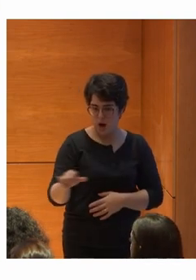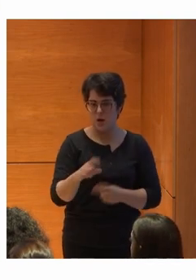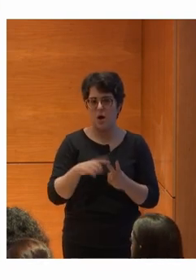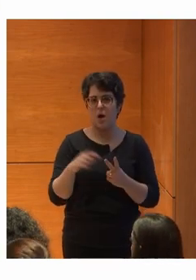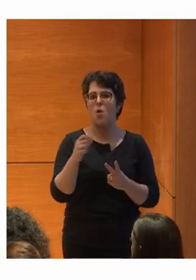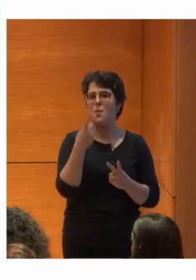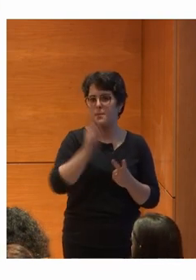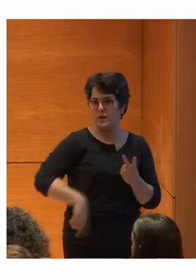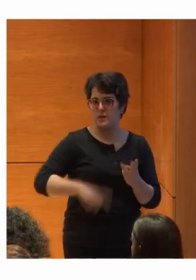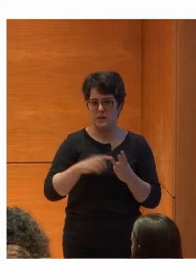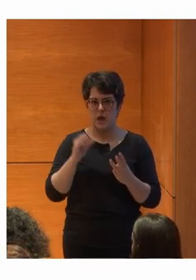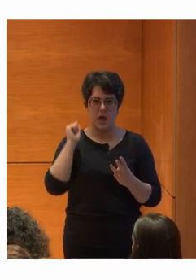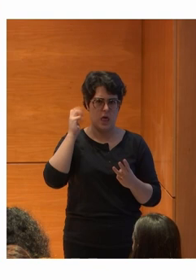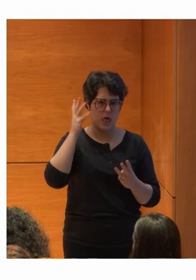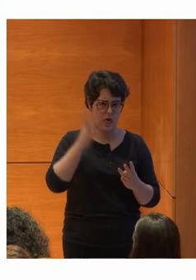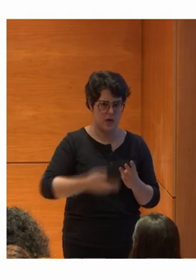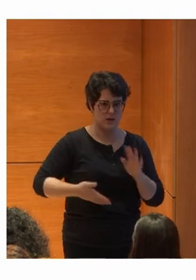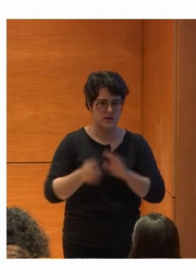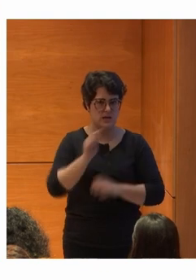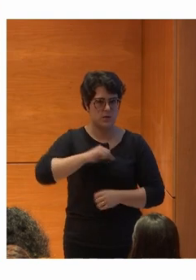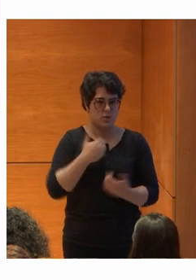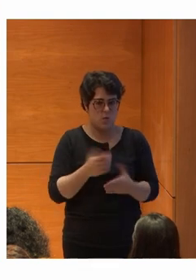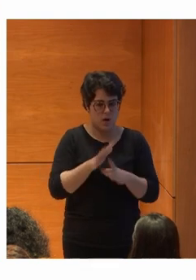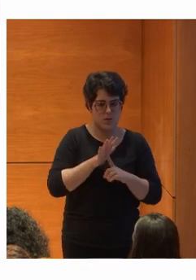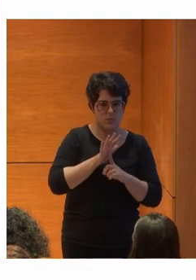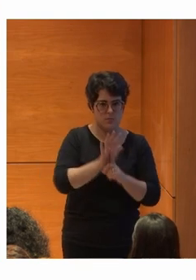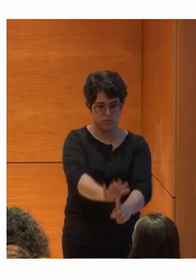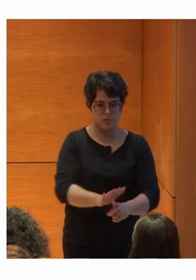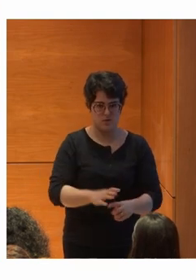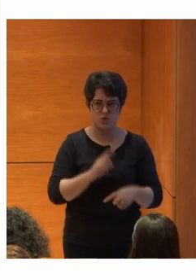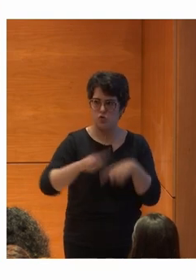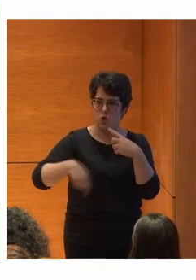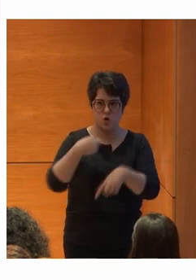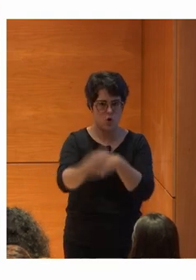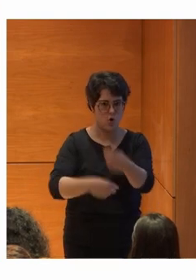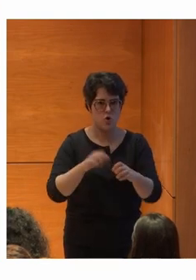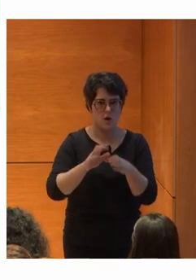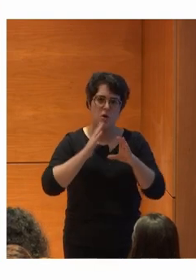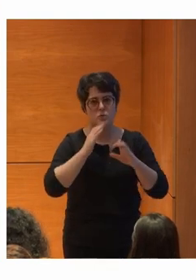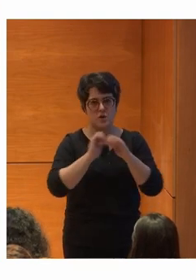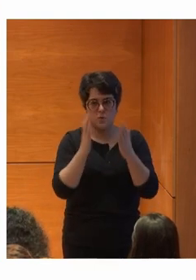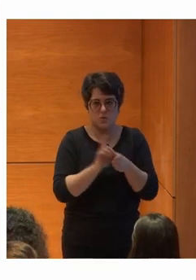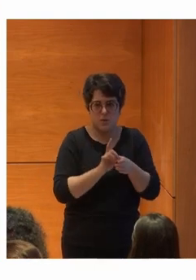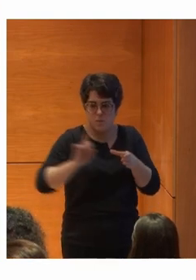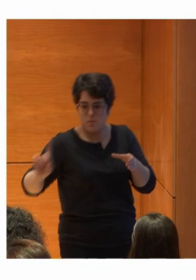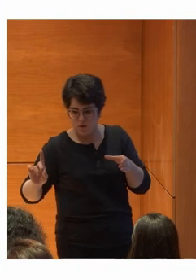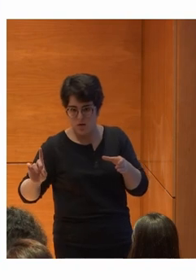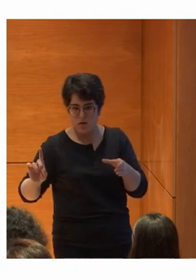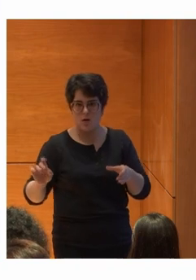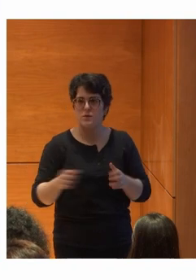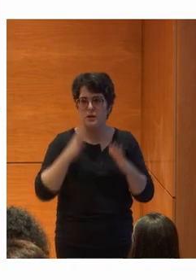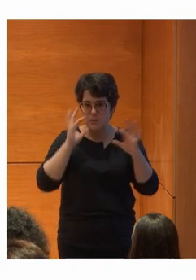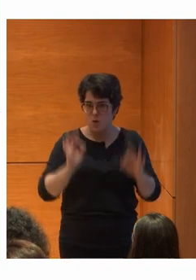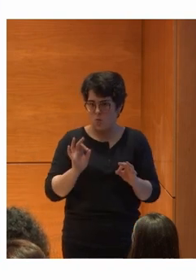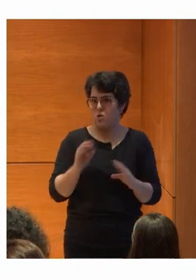años Nos sentiríamos Completamente excluidos Estaríamos fuera del mundo Del día a día Bueno Seguramente Estéis pensando Pues